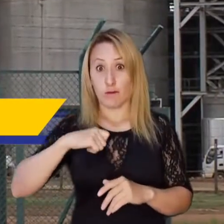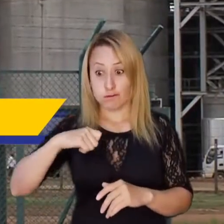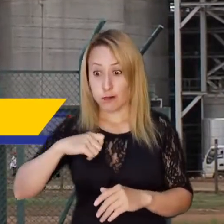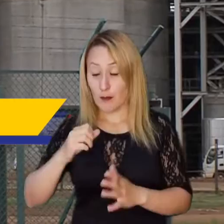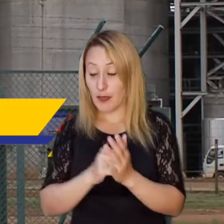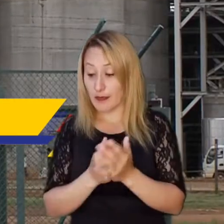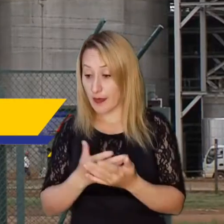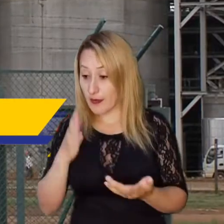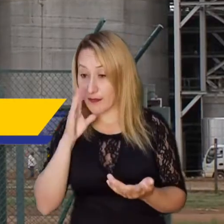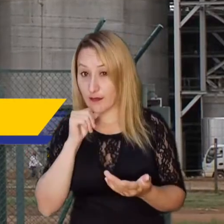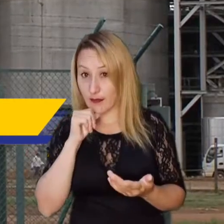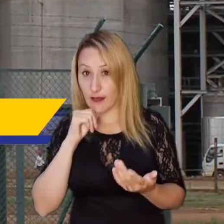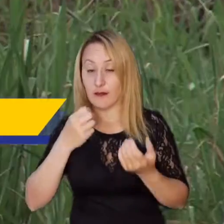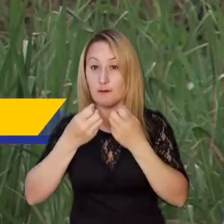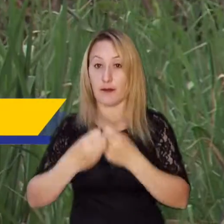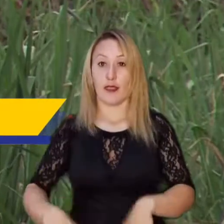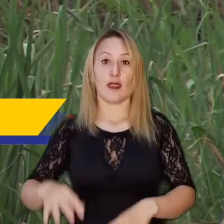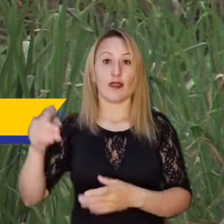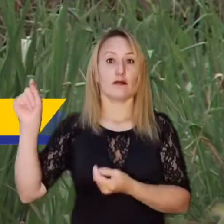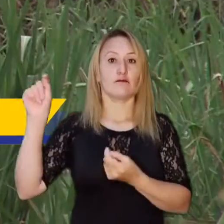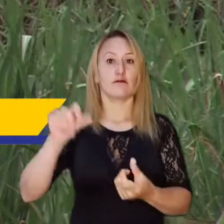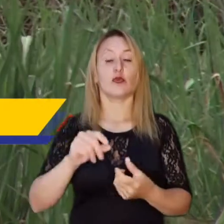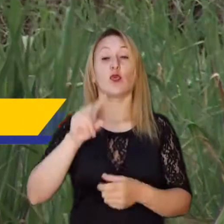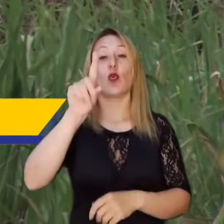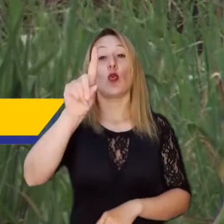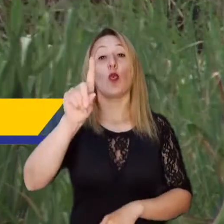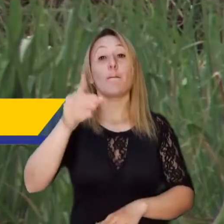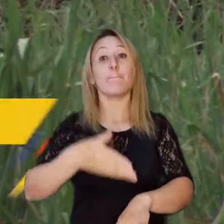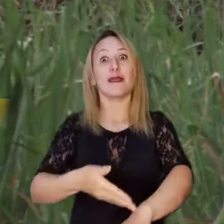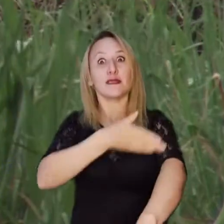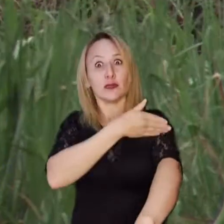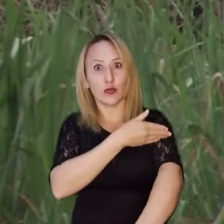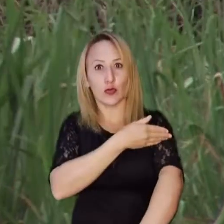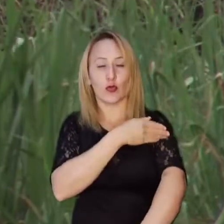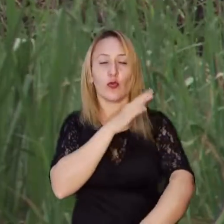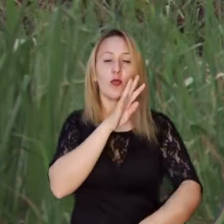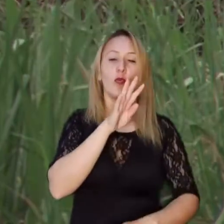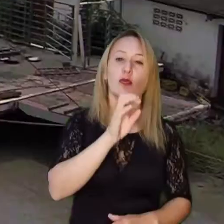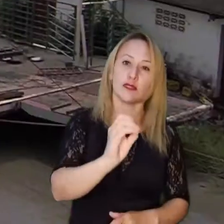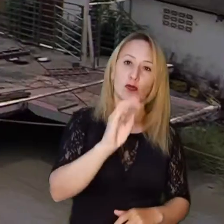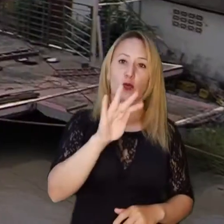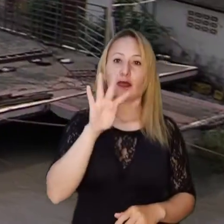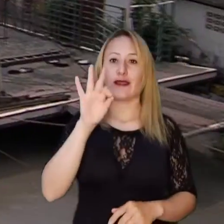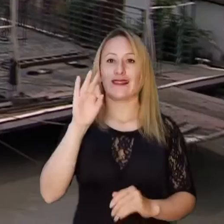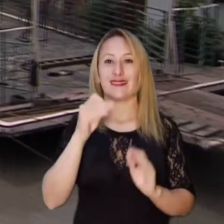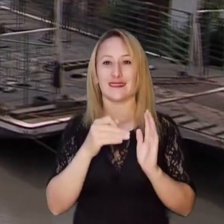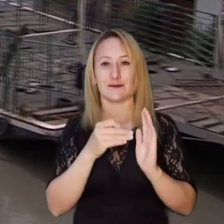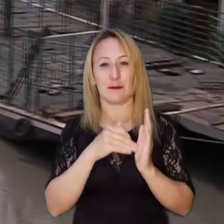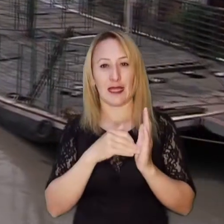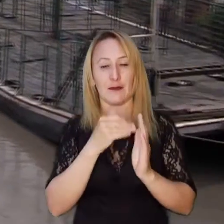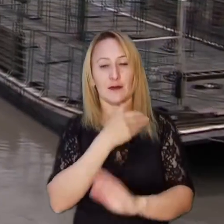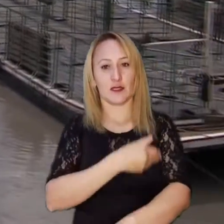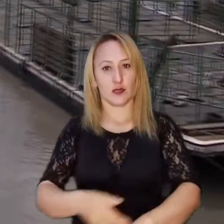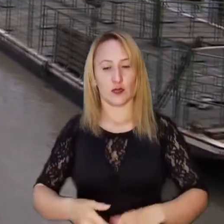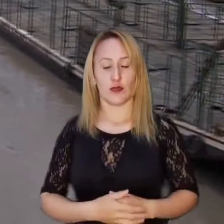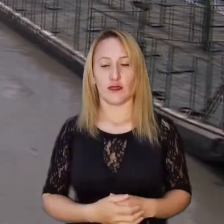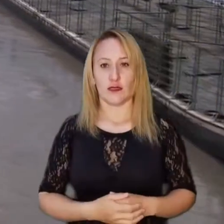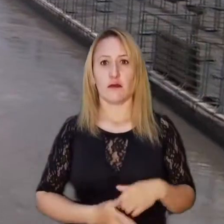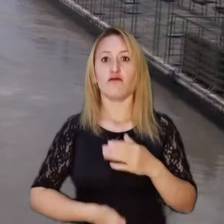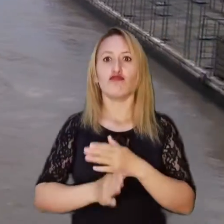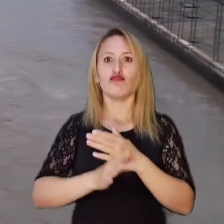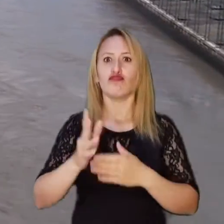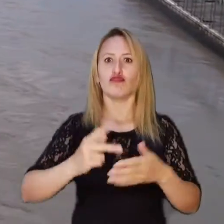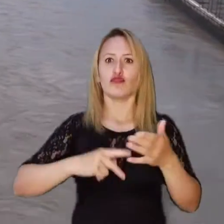con la materia prima necesaria generó una pérdida de inversión por un billón 43 mil millones de pesos. Se le dio